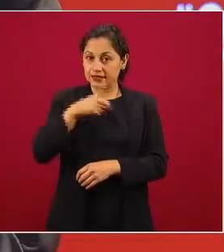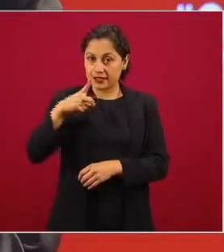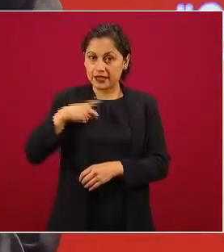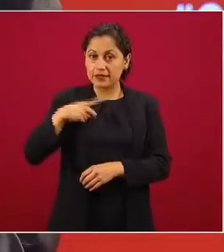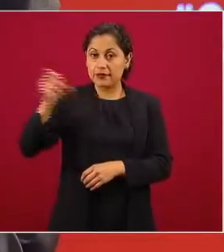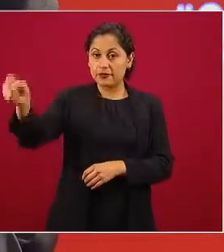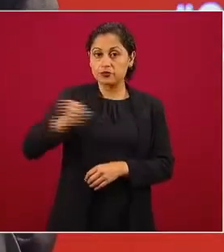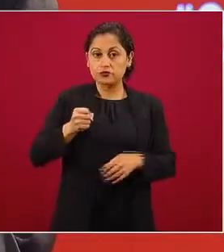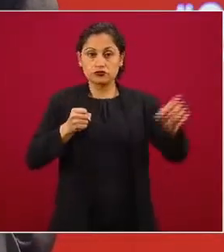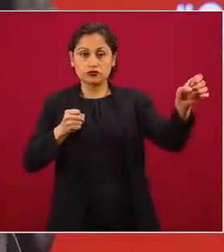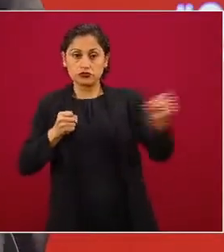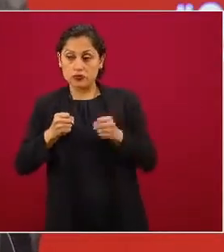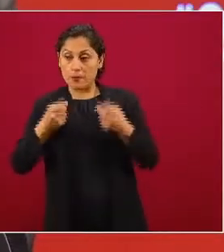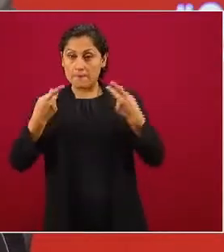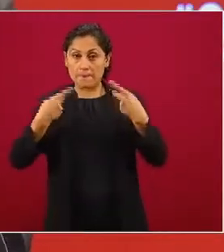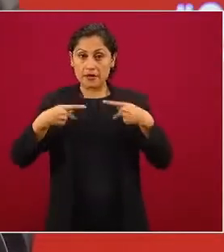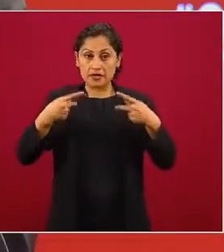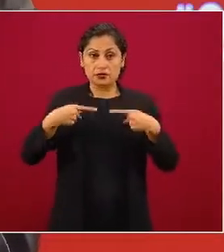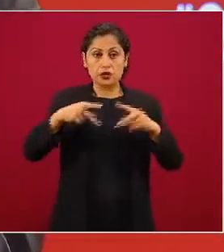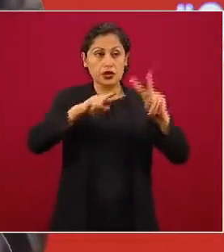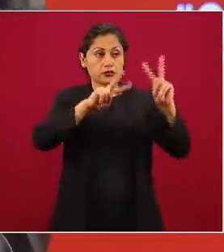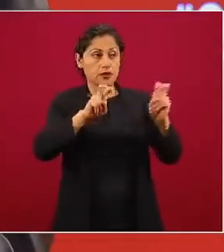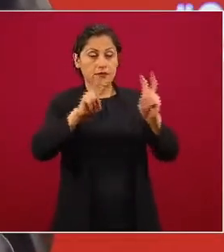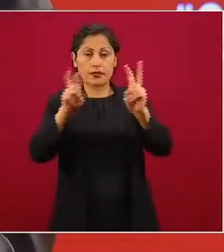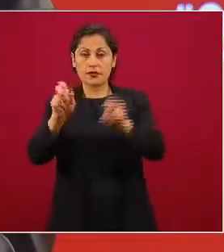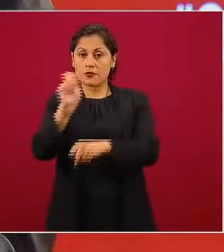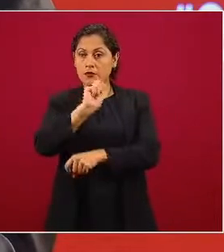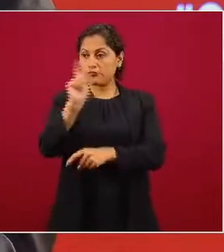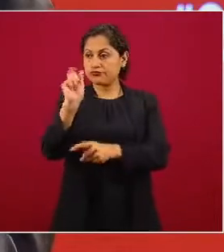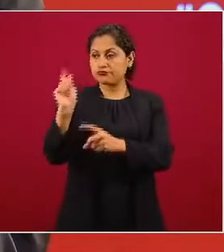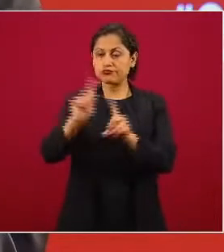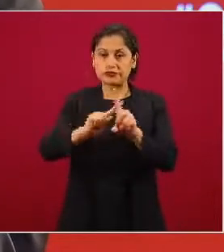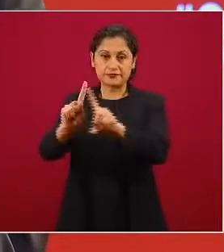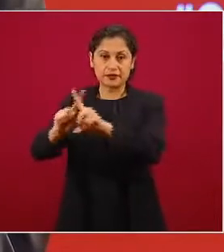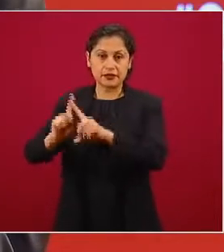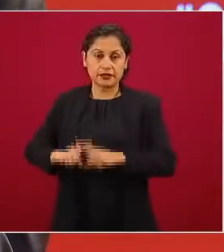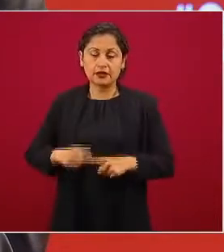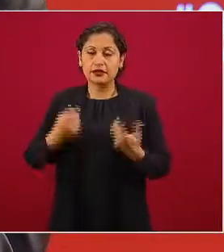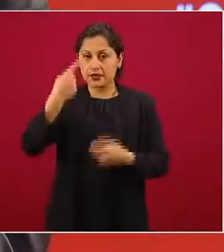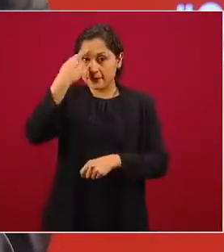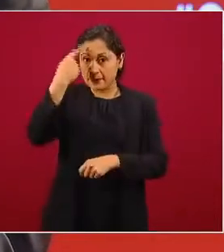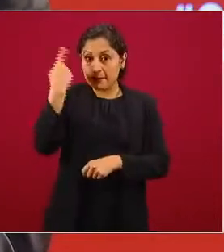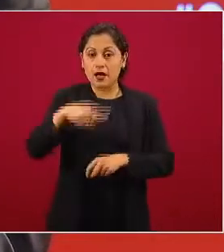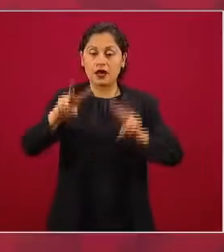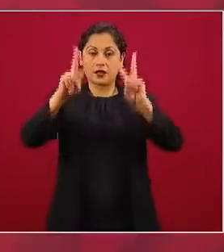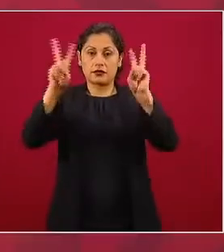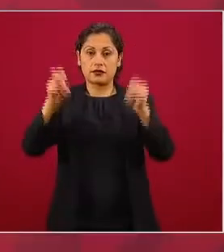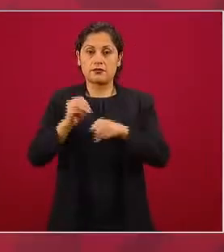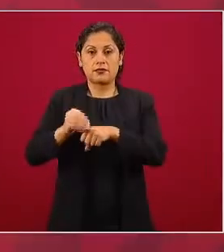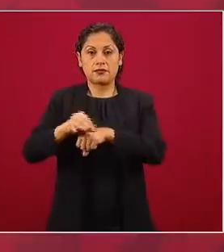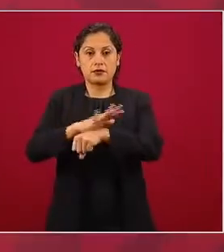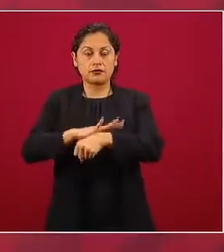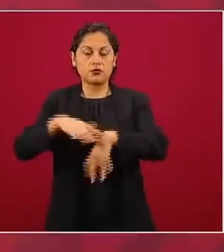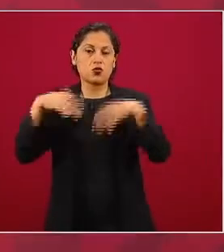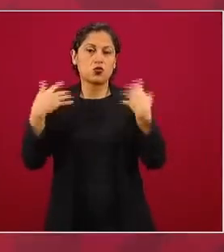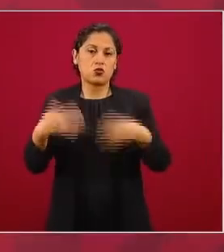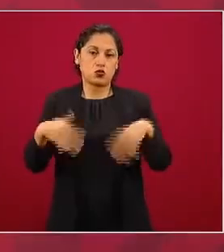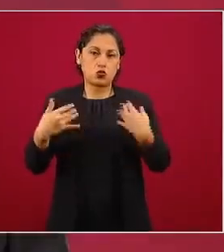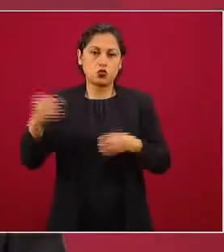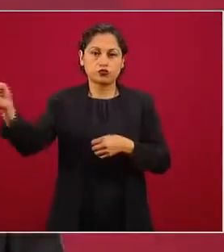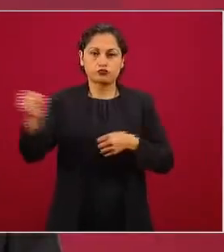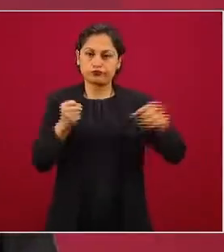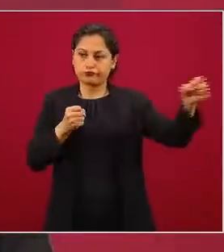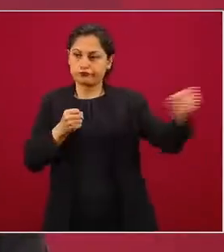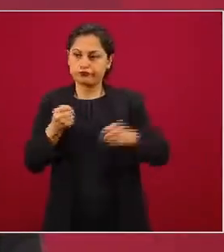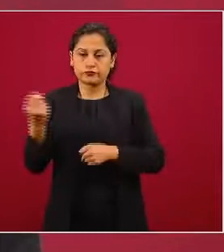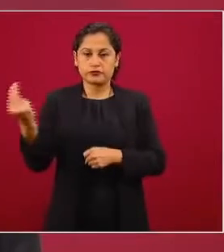científicos para enfrentar la pandemia. Desde hace tiempo. Entonces, ahí